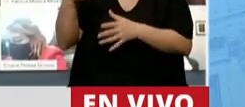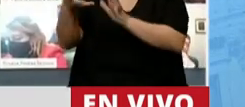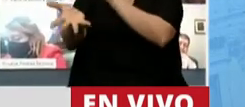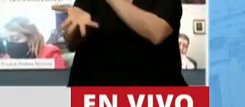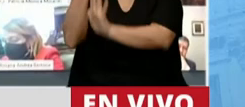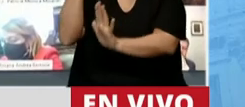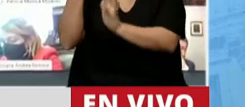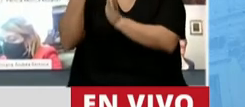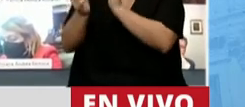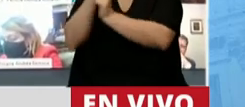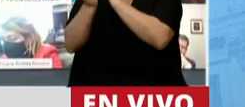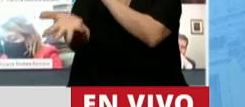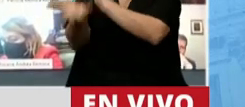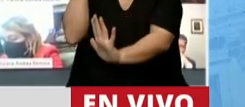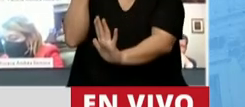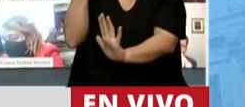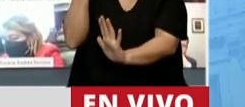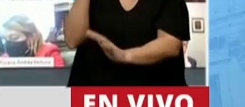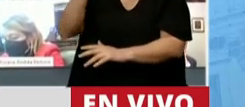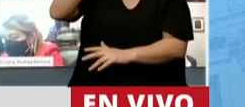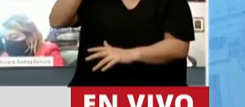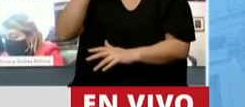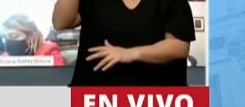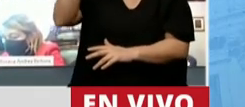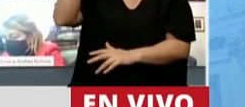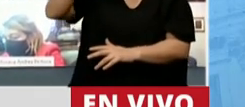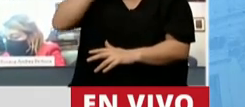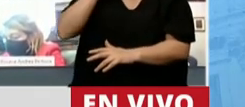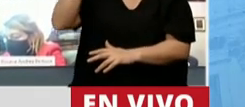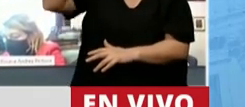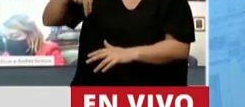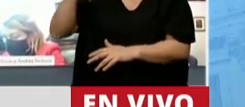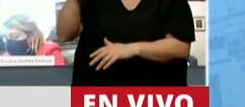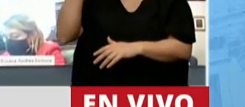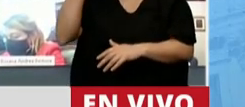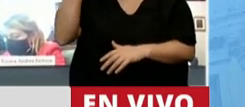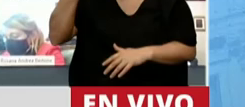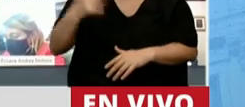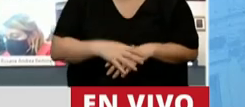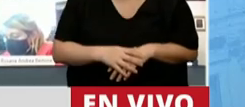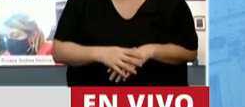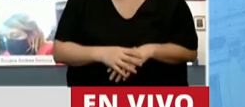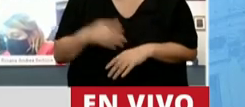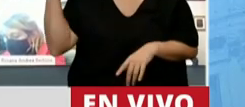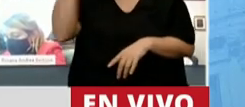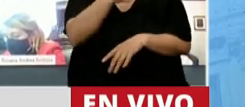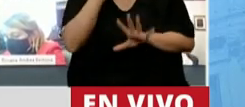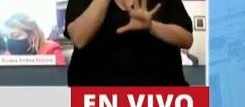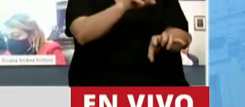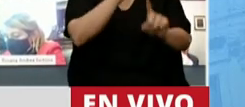Señor jefe de gabinete, espero que hable del amor en contra del odio, pero también